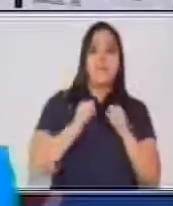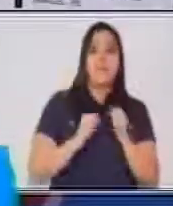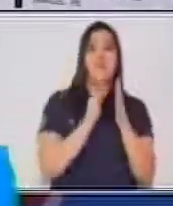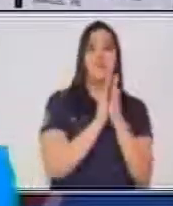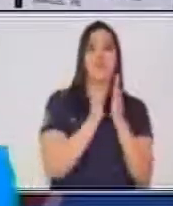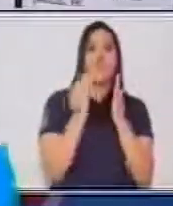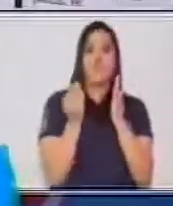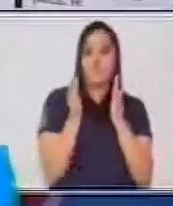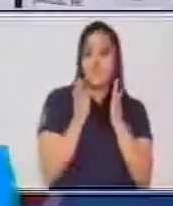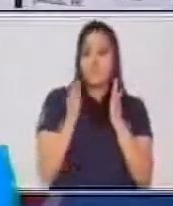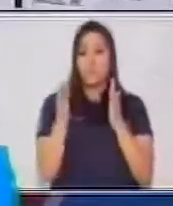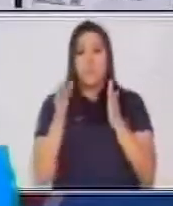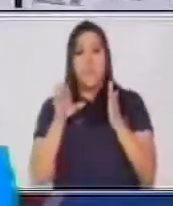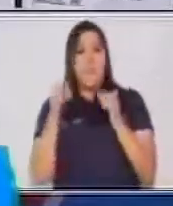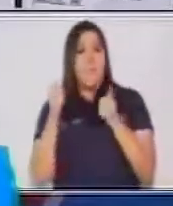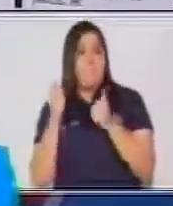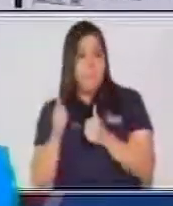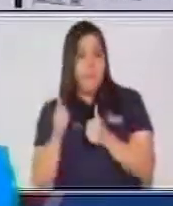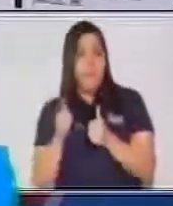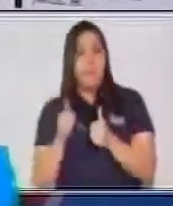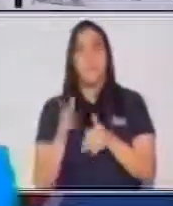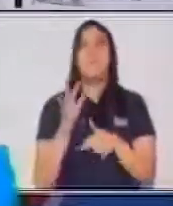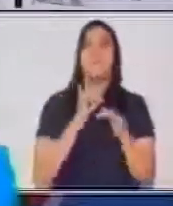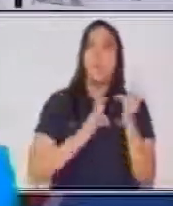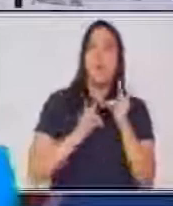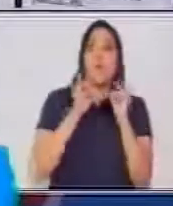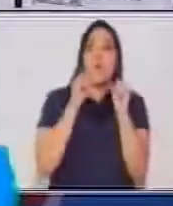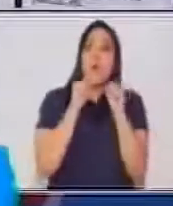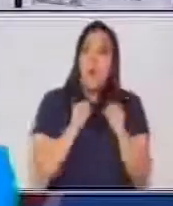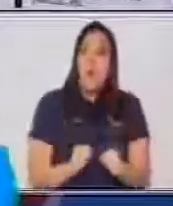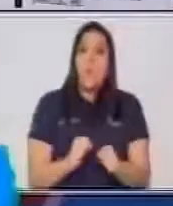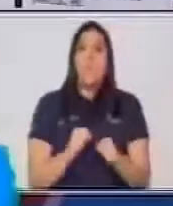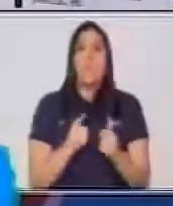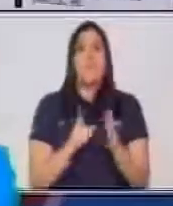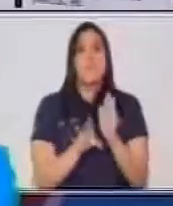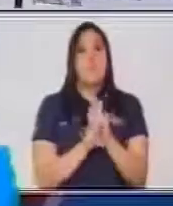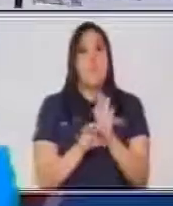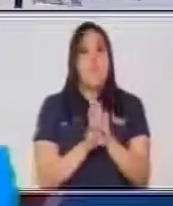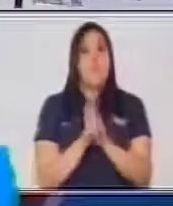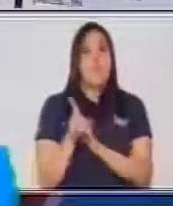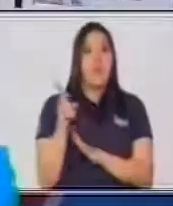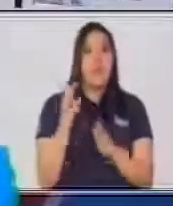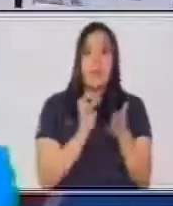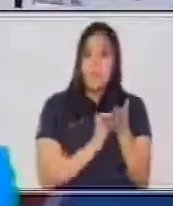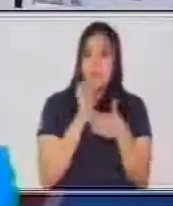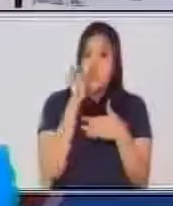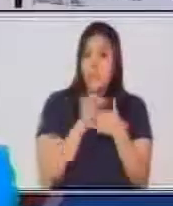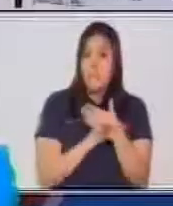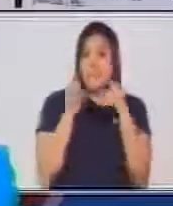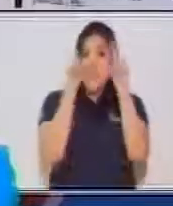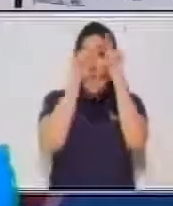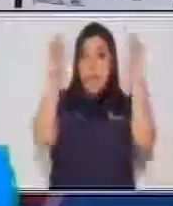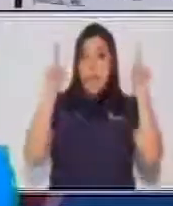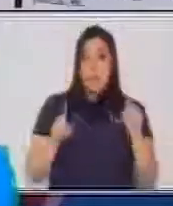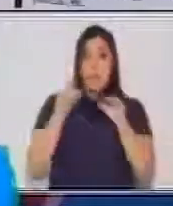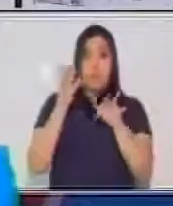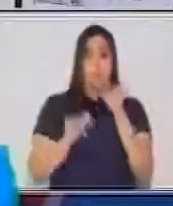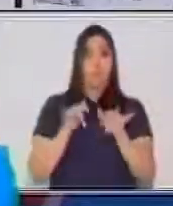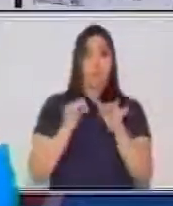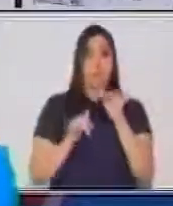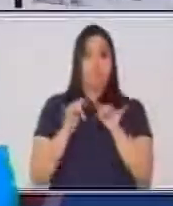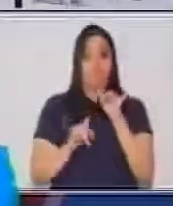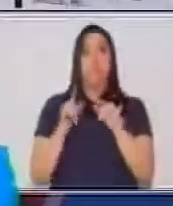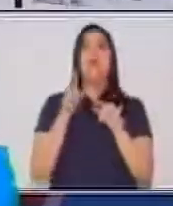También puedes tomar o hay programas en las computadoras que permiten ahora